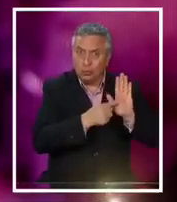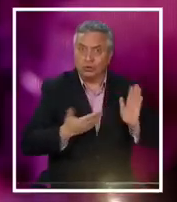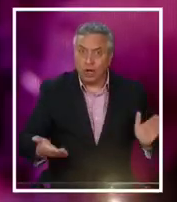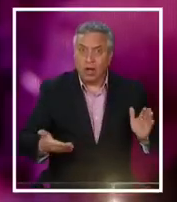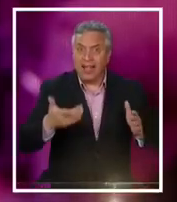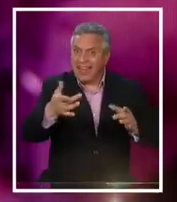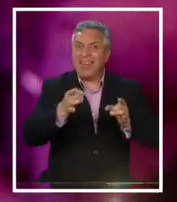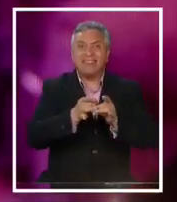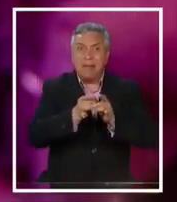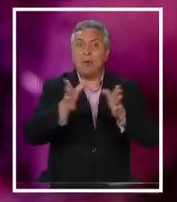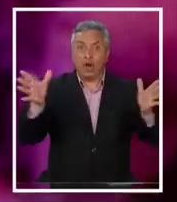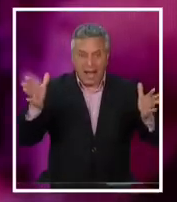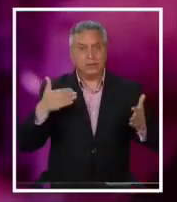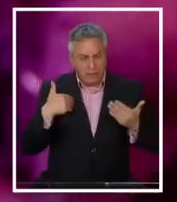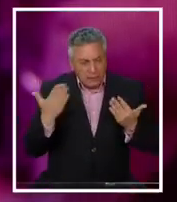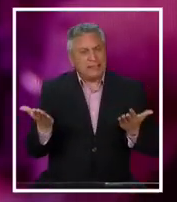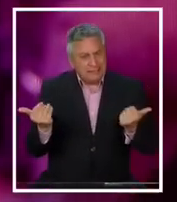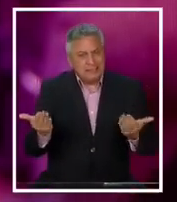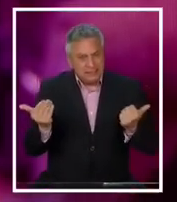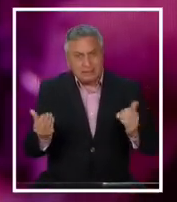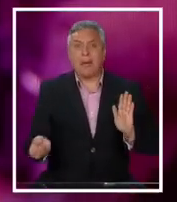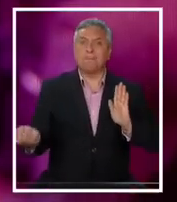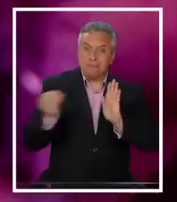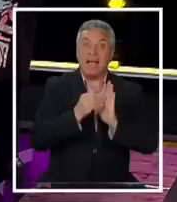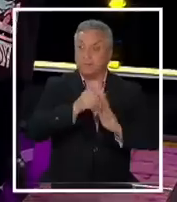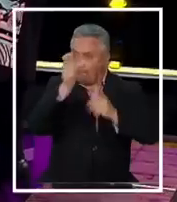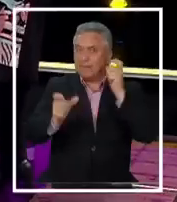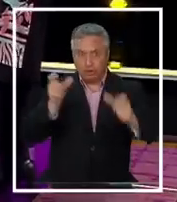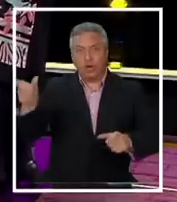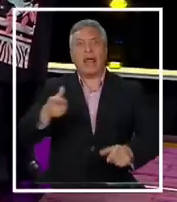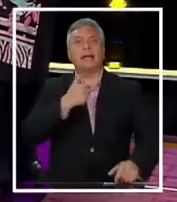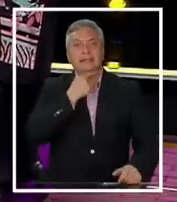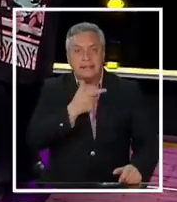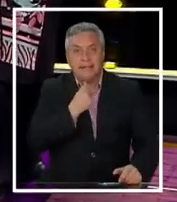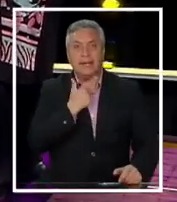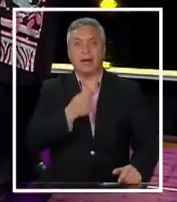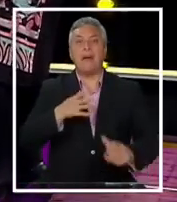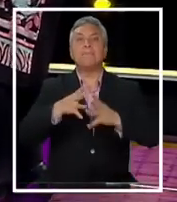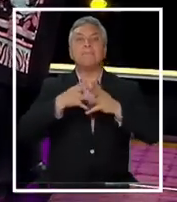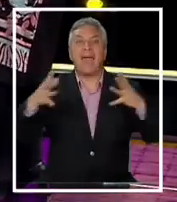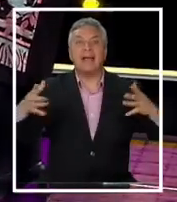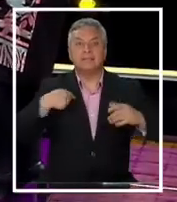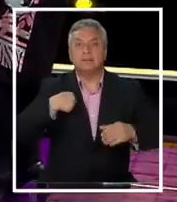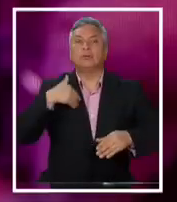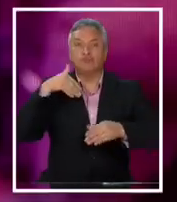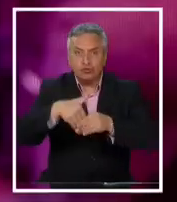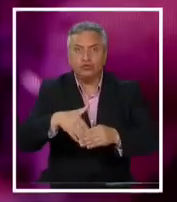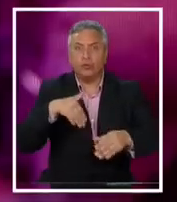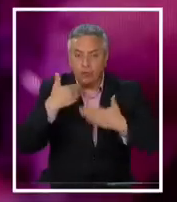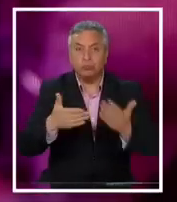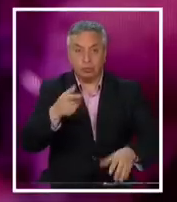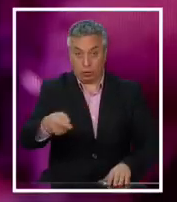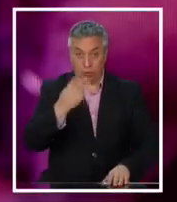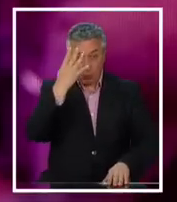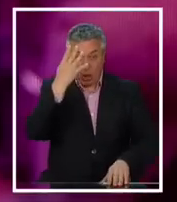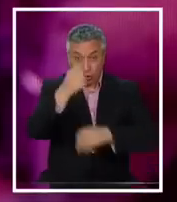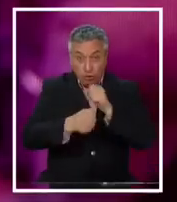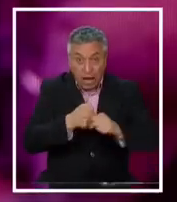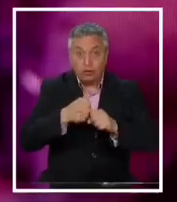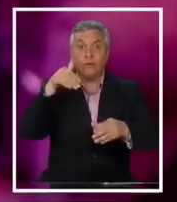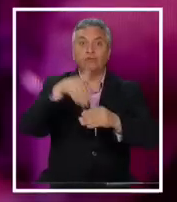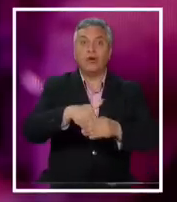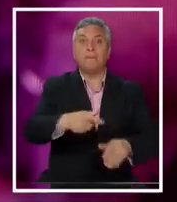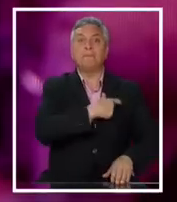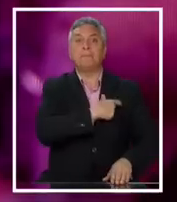que más democracia es necesaria en este país, es lo que nos ha exigido la ciudadanía. Más participación, y la participación no es cada cuatro años yendo a votar